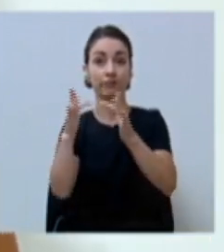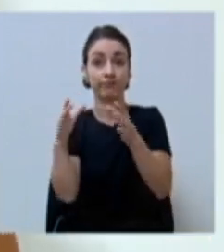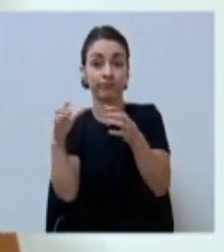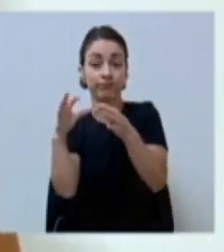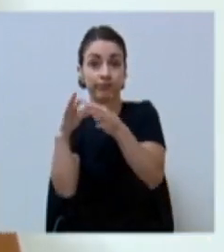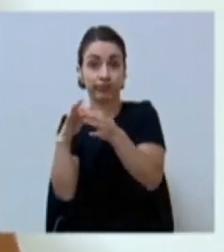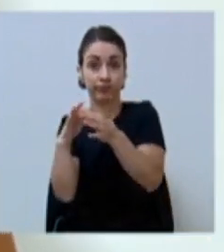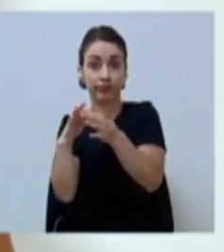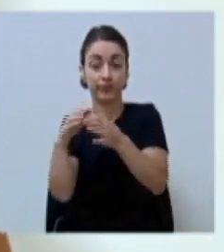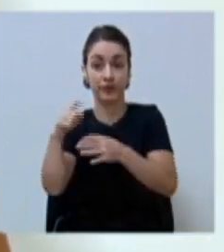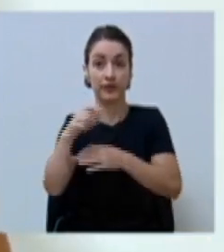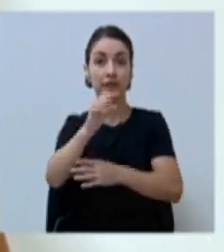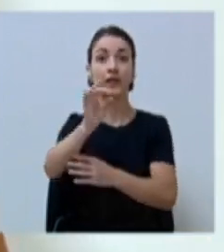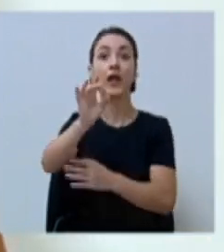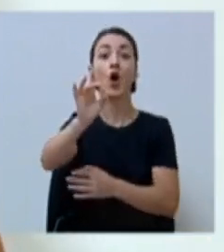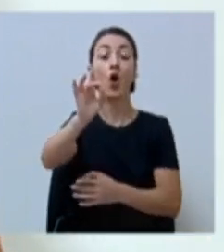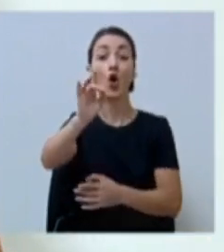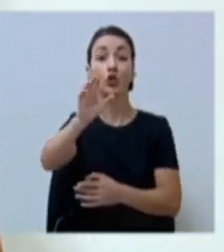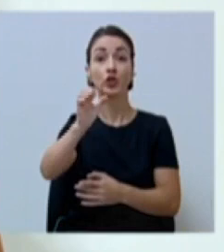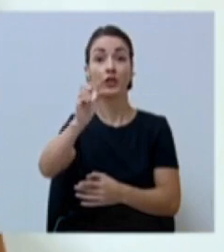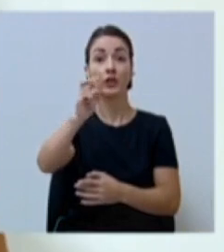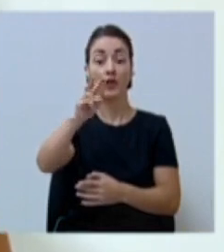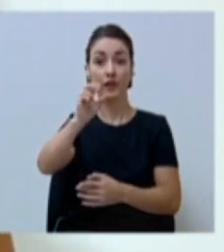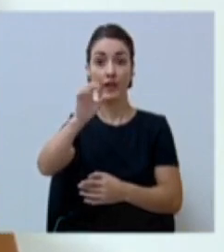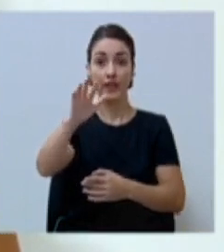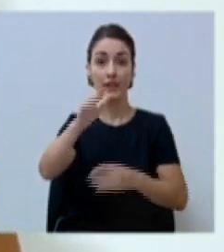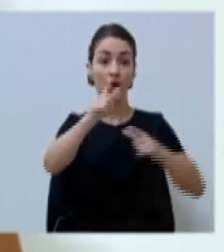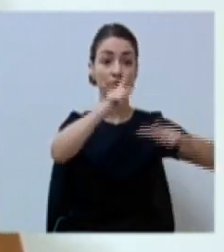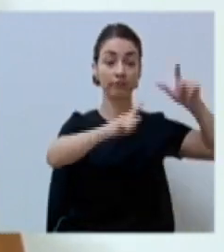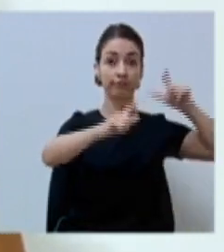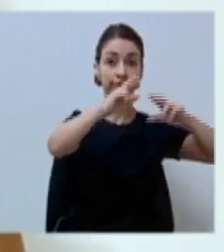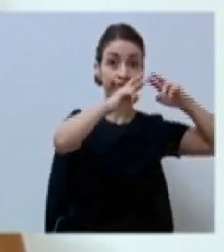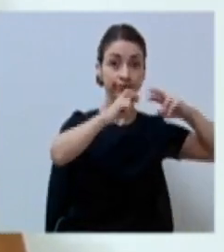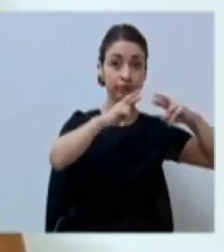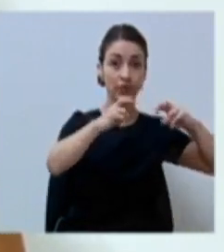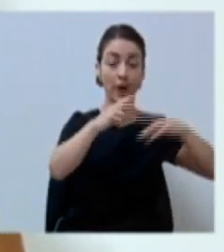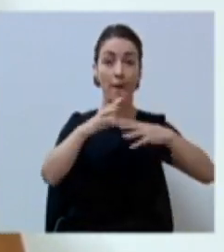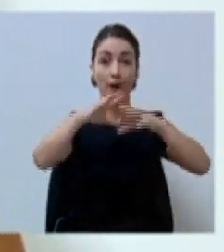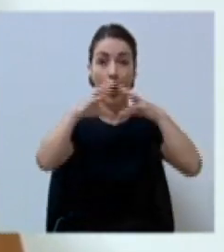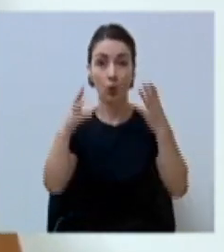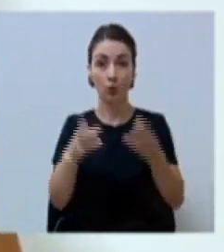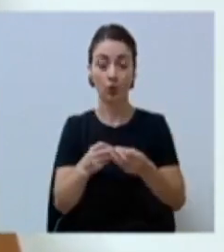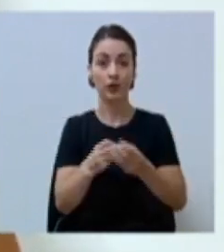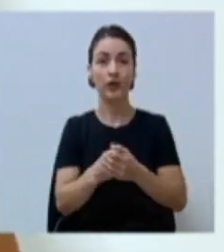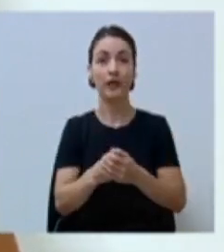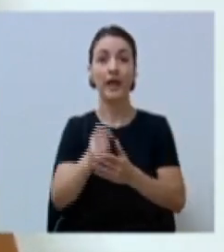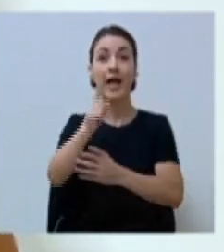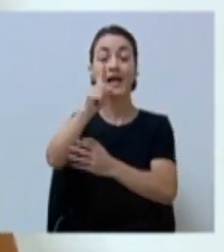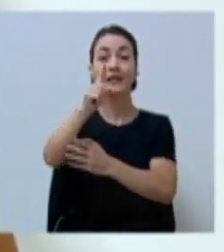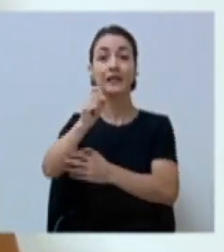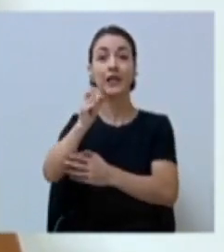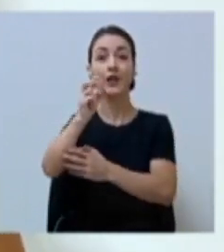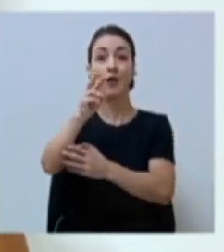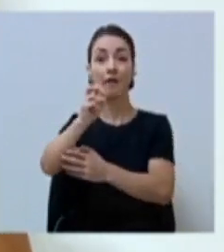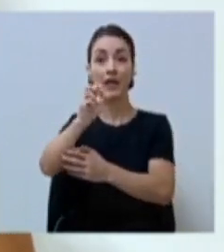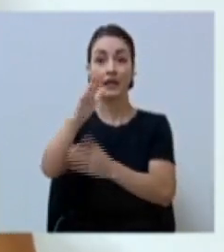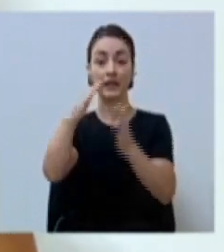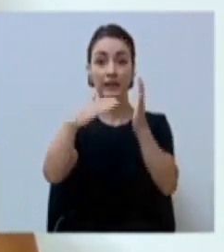epidemiológico y 825 son por laboratorio, para un total de 123